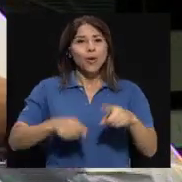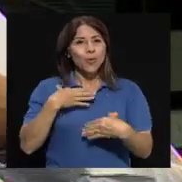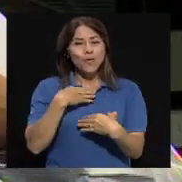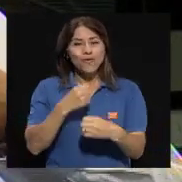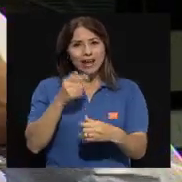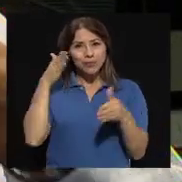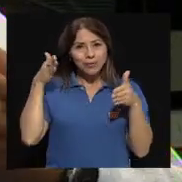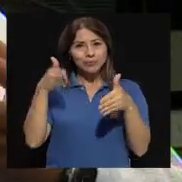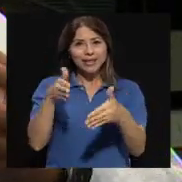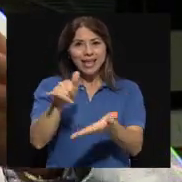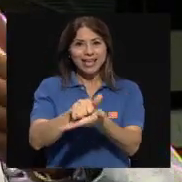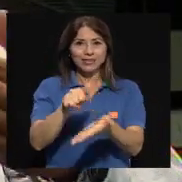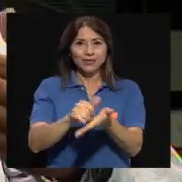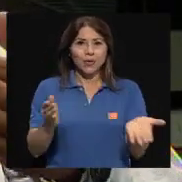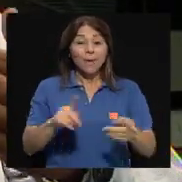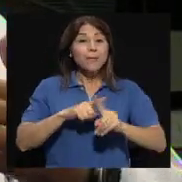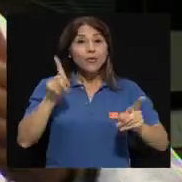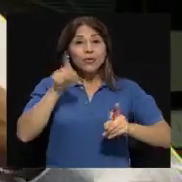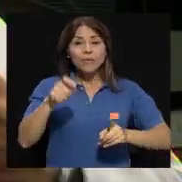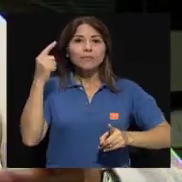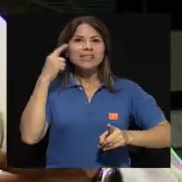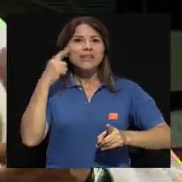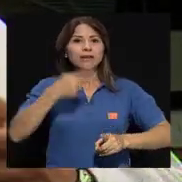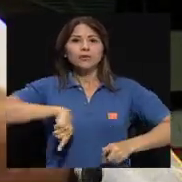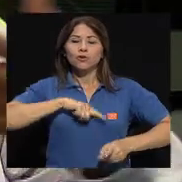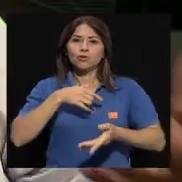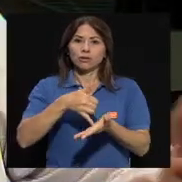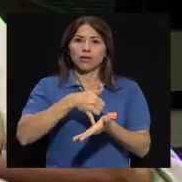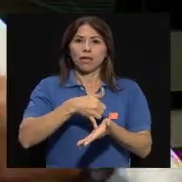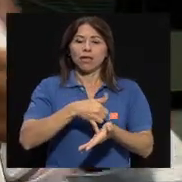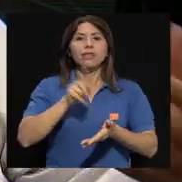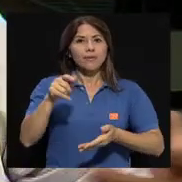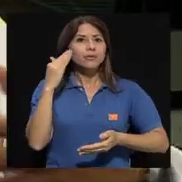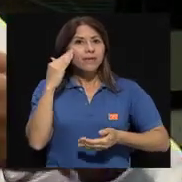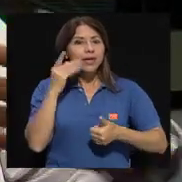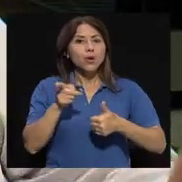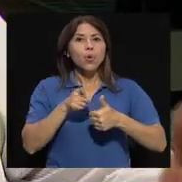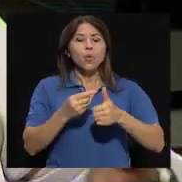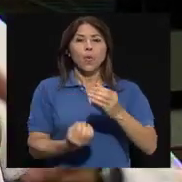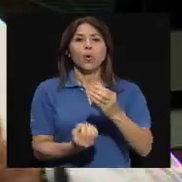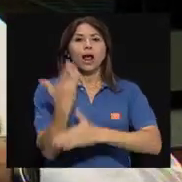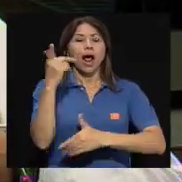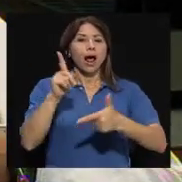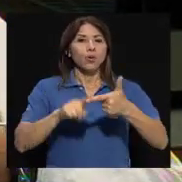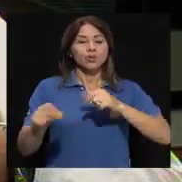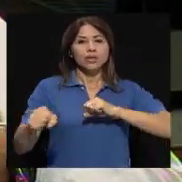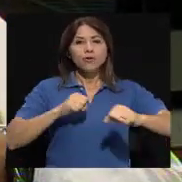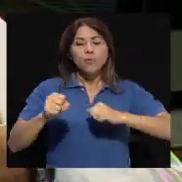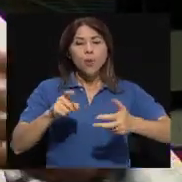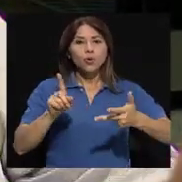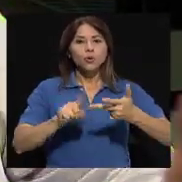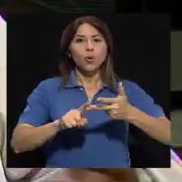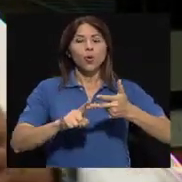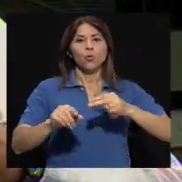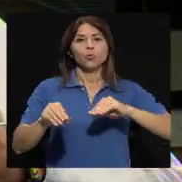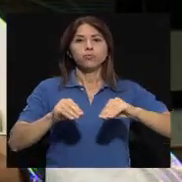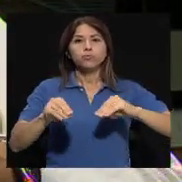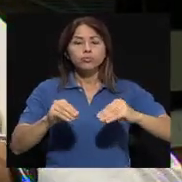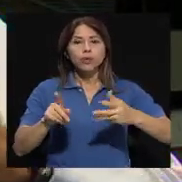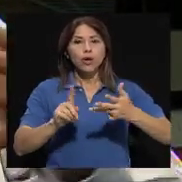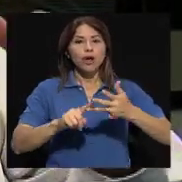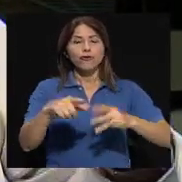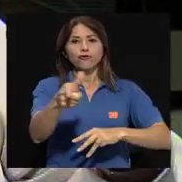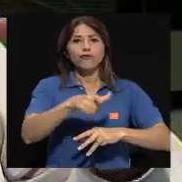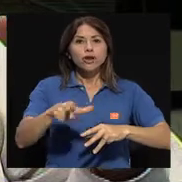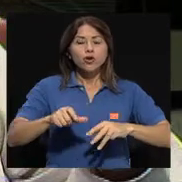ya se habla, no podemos eliminar la amenaza, el volcán, el terremoto, la falla local, los ríos, pero